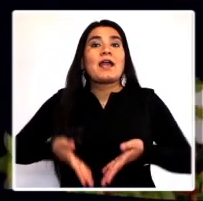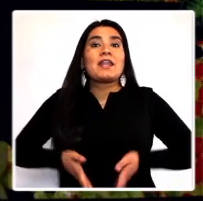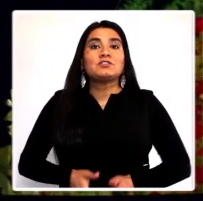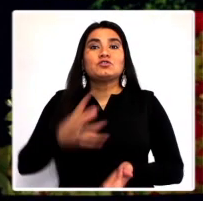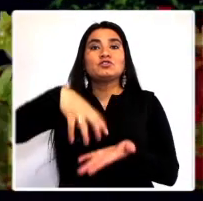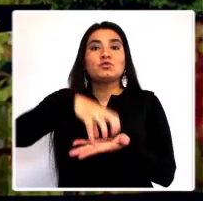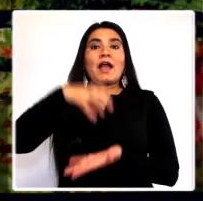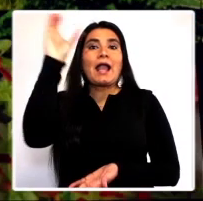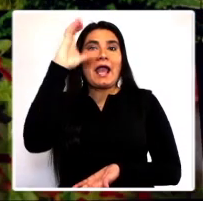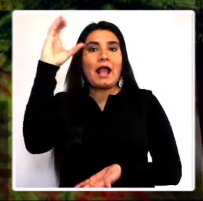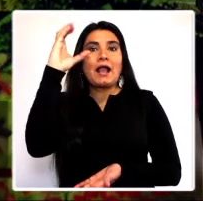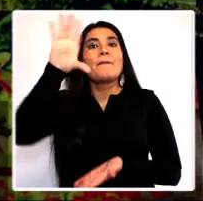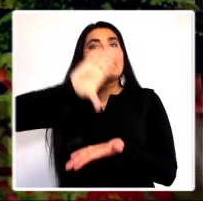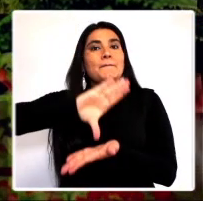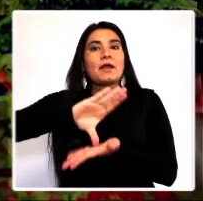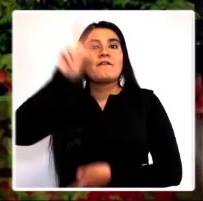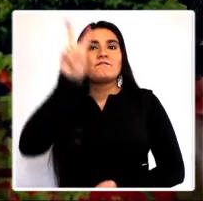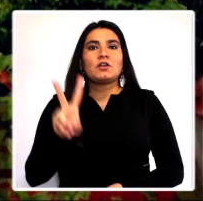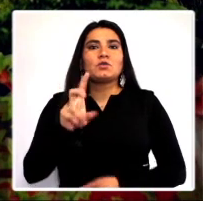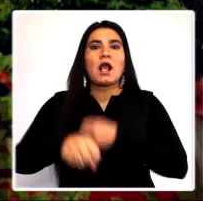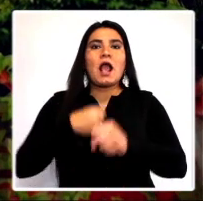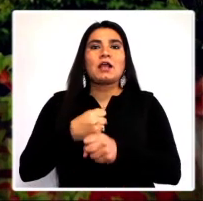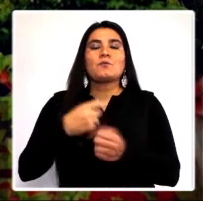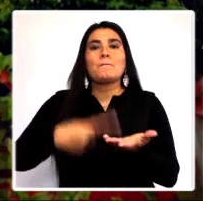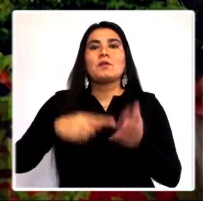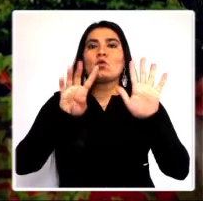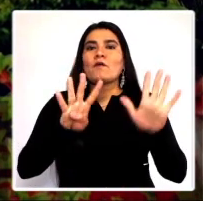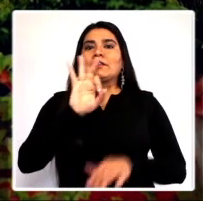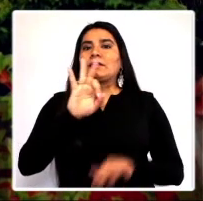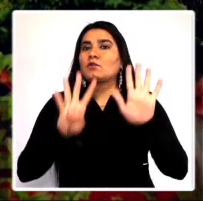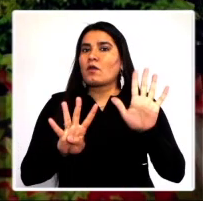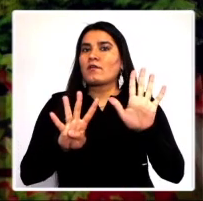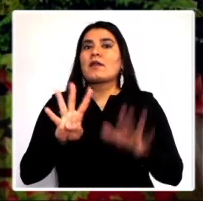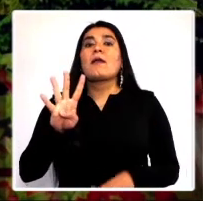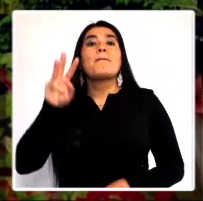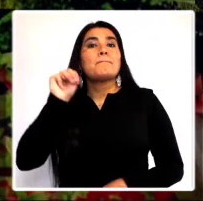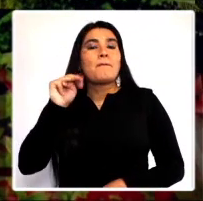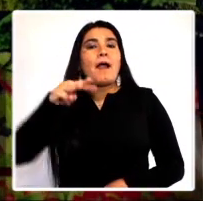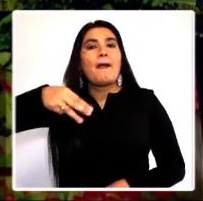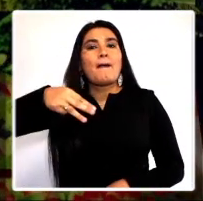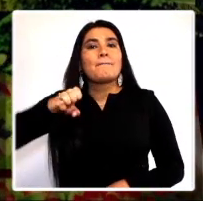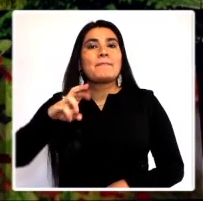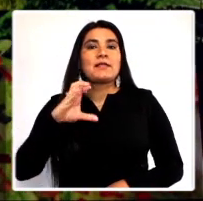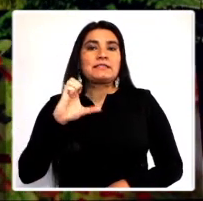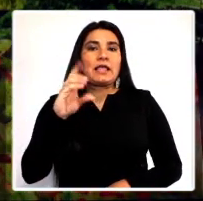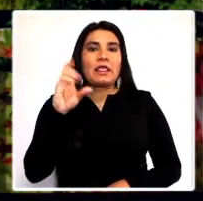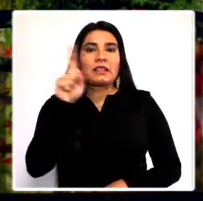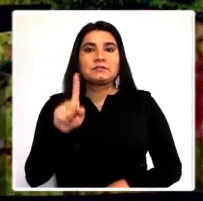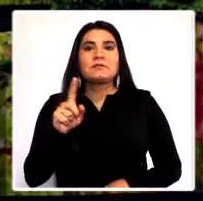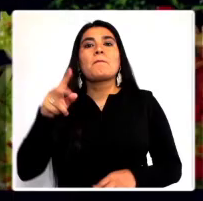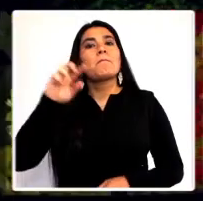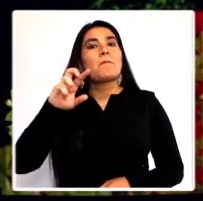Maritza nació en Caracas, Venezuela, en el año 1939. Hija de Mercedes Rivas y Héctor Montero,